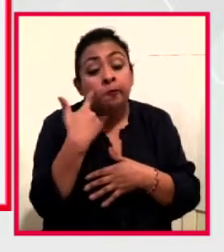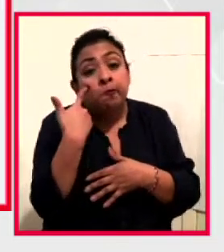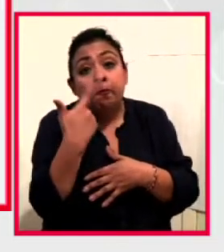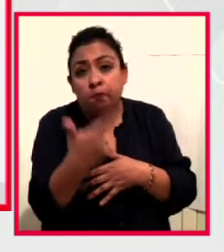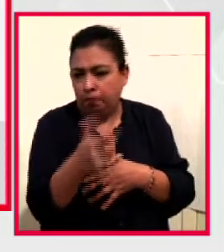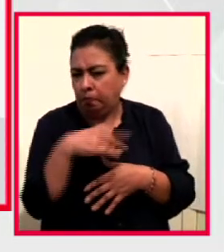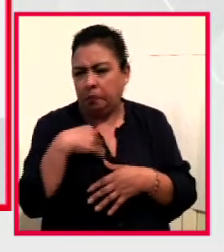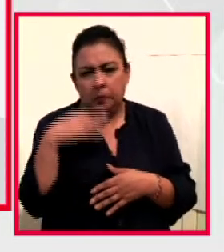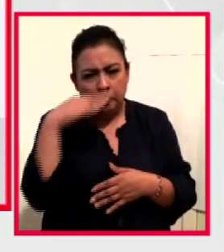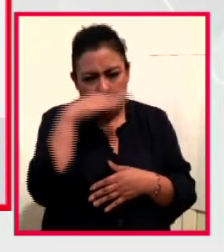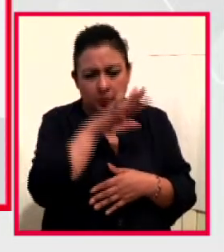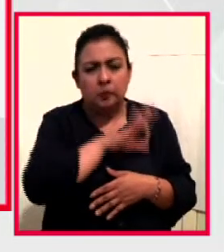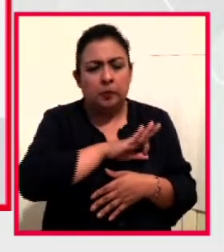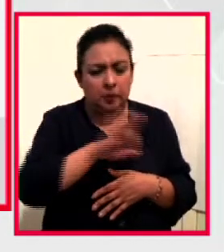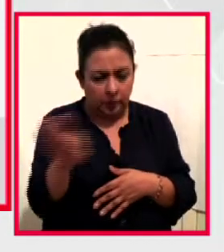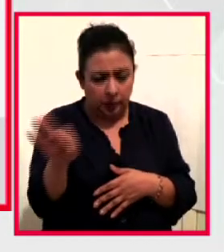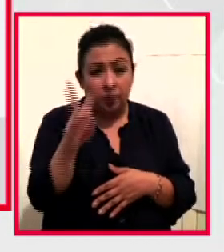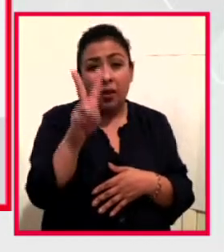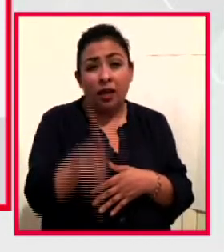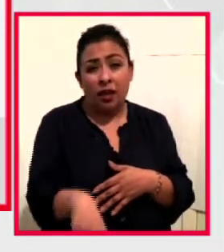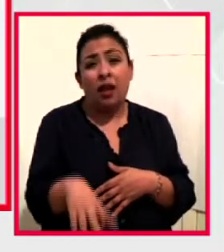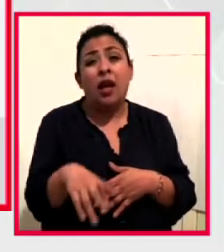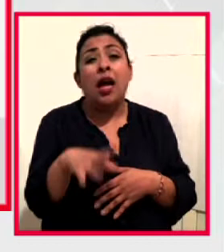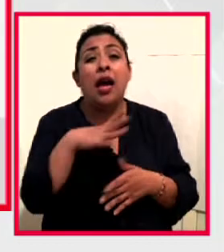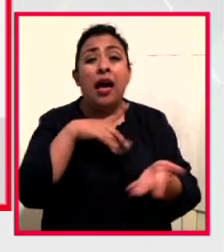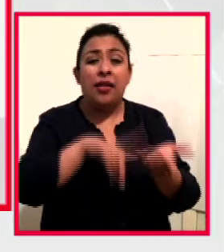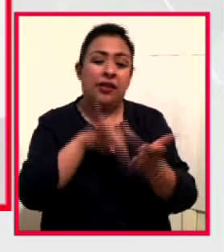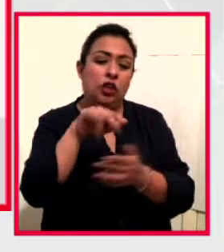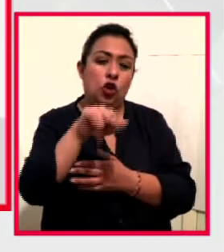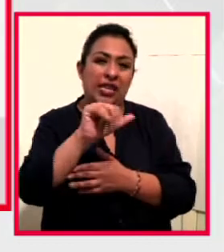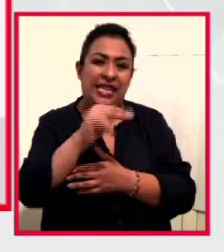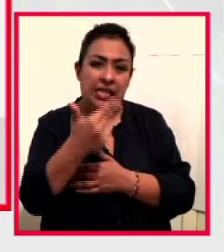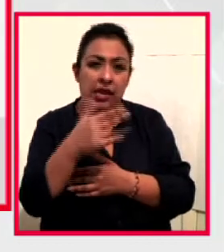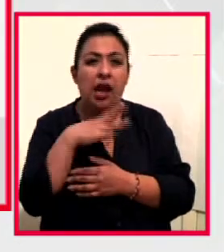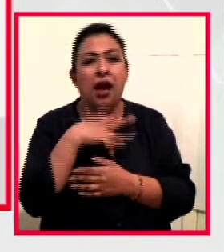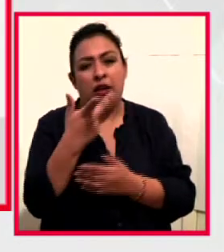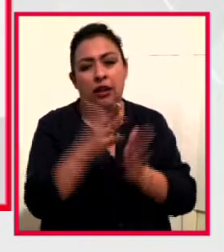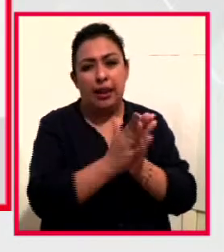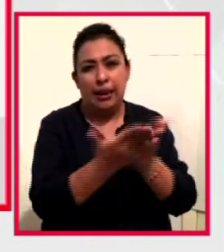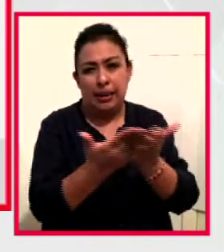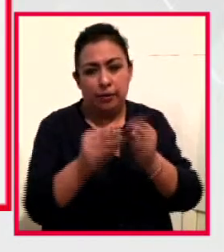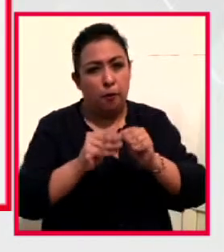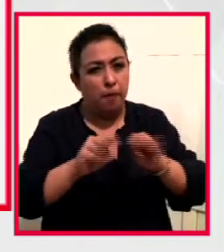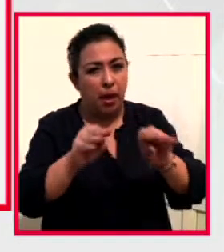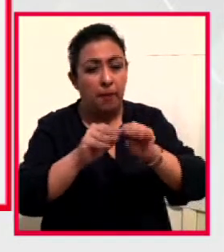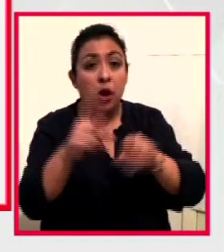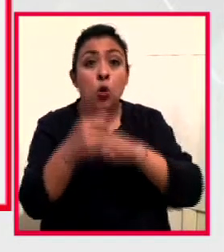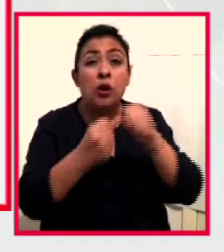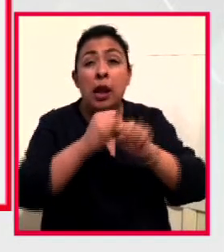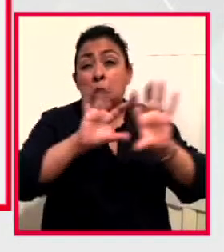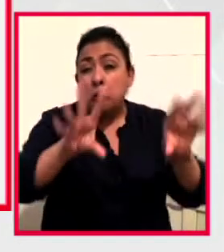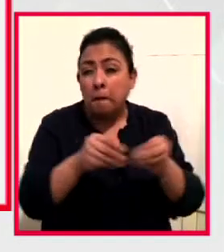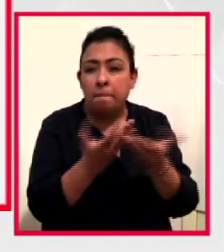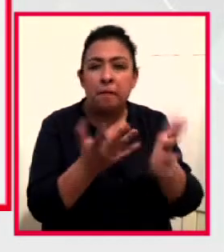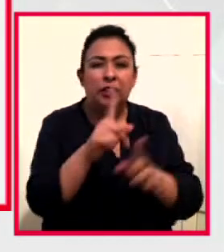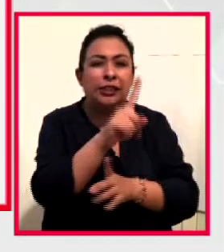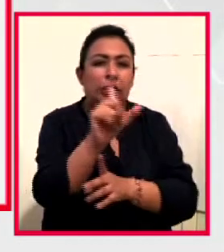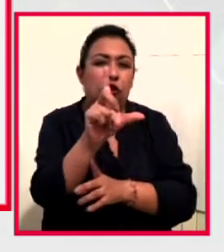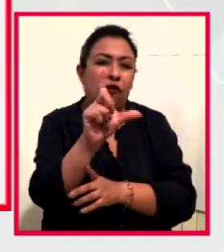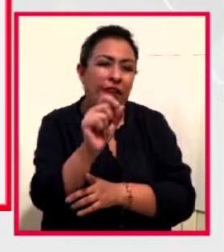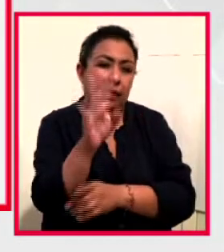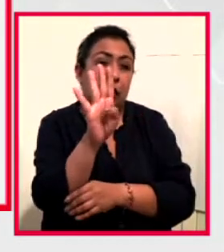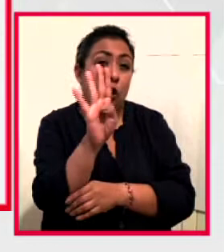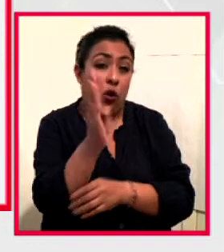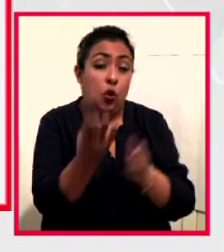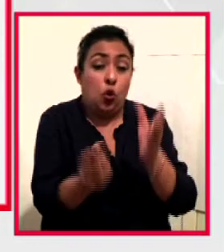gratuita. Gran parte de este acervo del INAH está en sus publicaciones, las cuales al año son alrededor de 120 nuevos títulos.